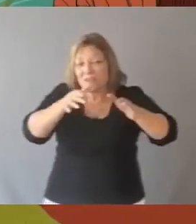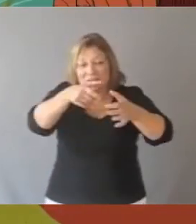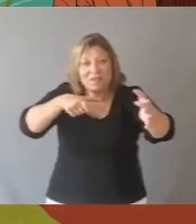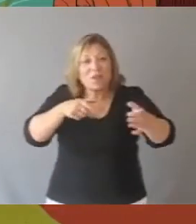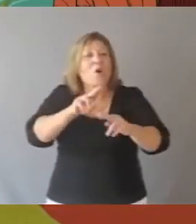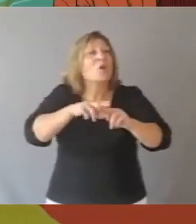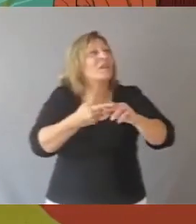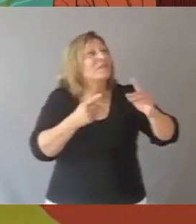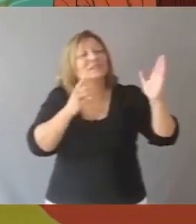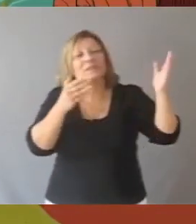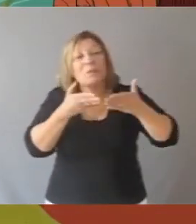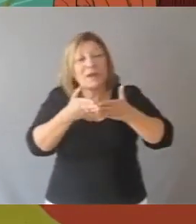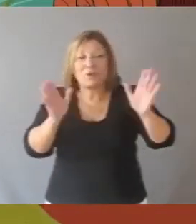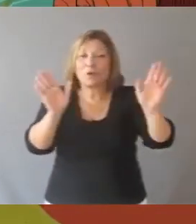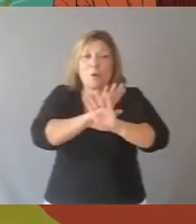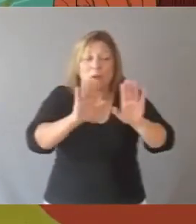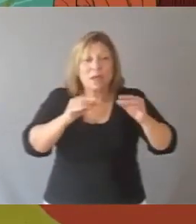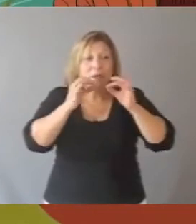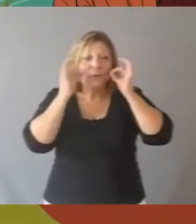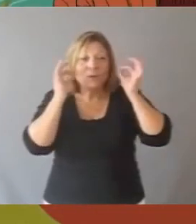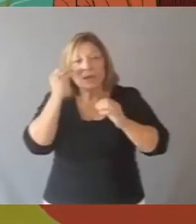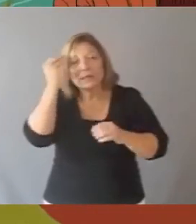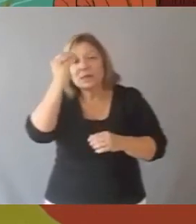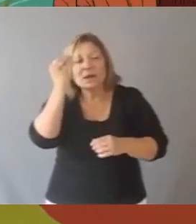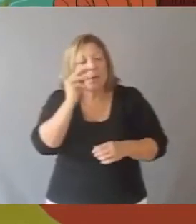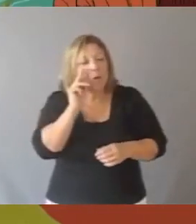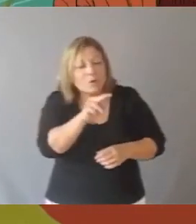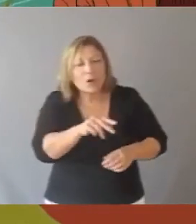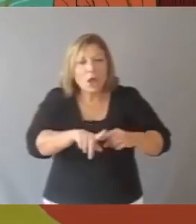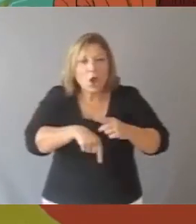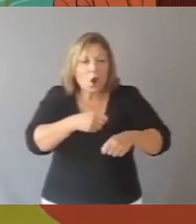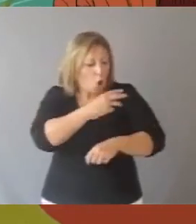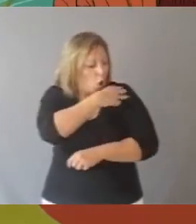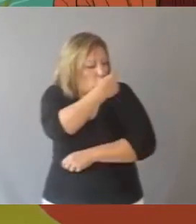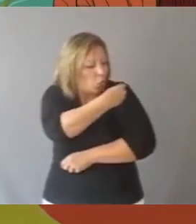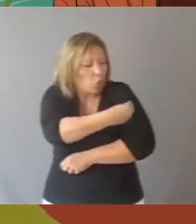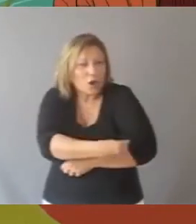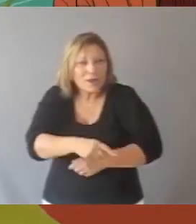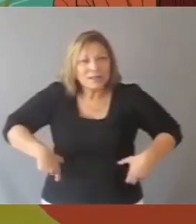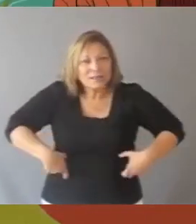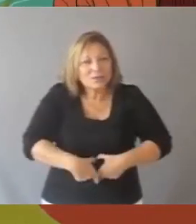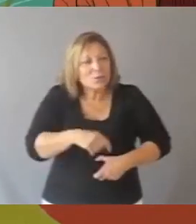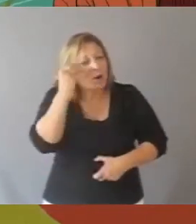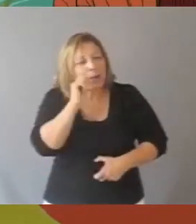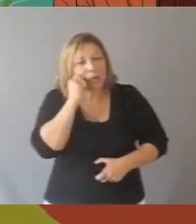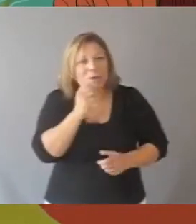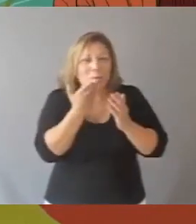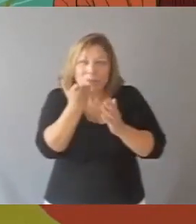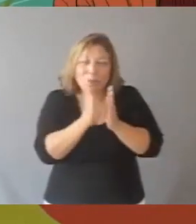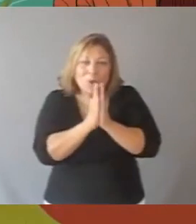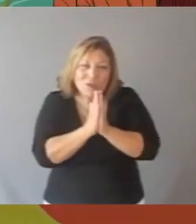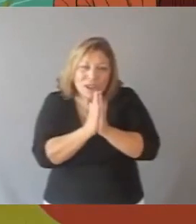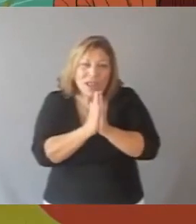buque volvería a pasar por allí. El surubí, que se había enamorado del cinturón y los cordones del oficial, pidió que se los regalaran y